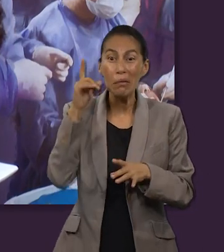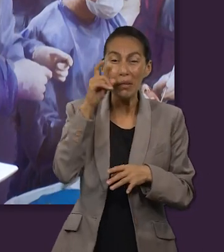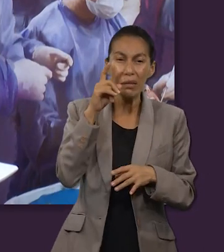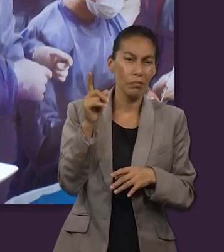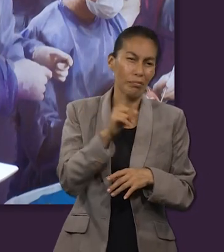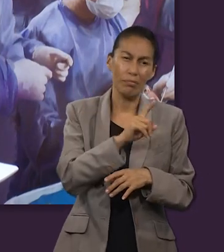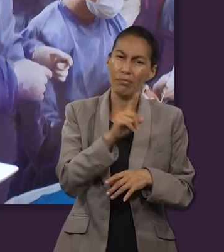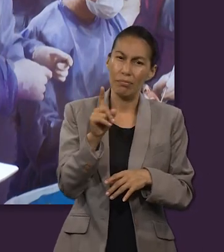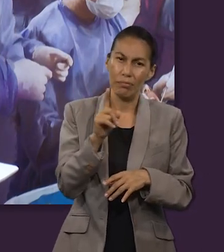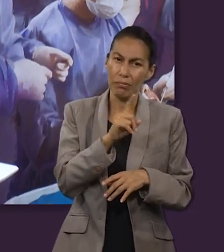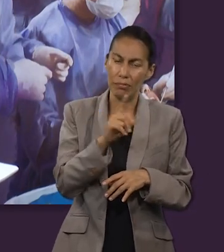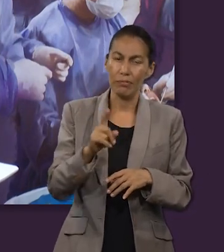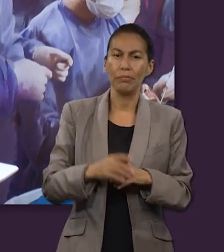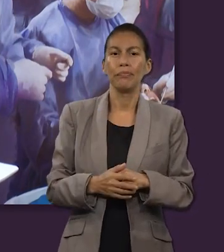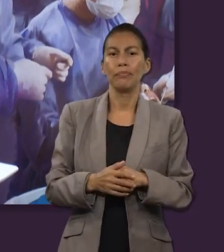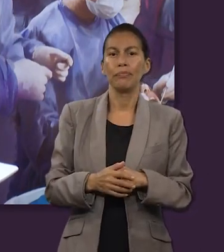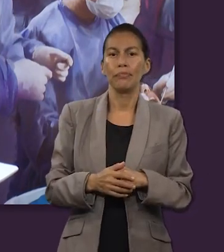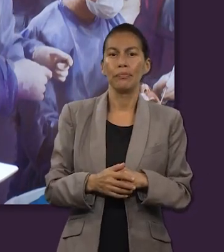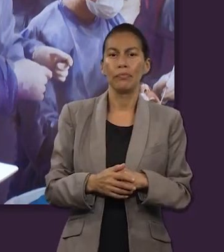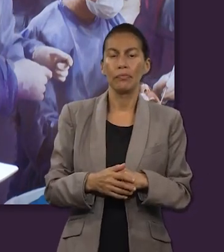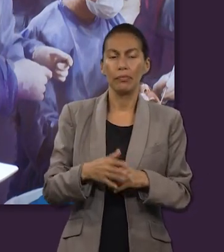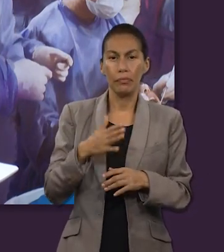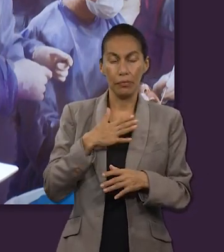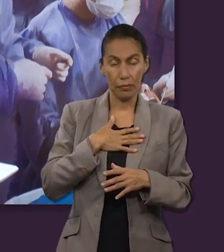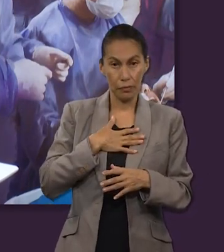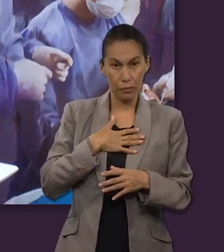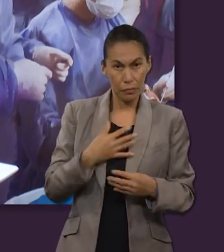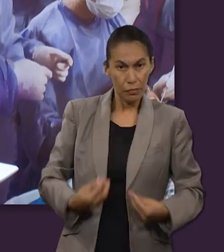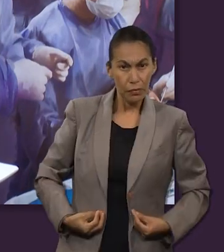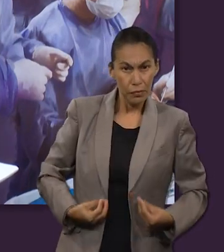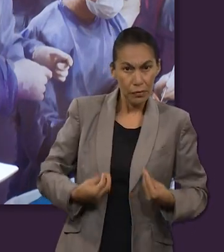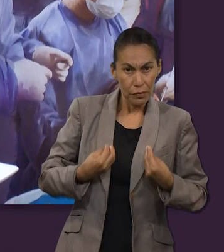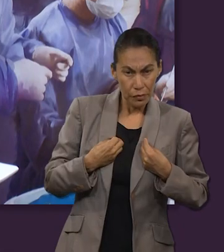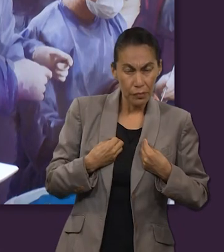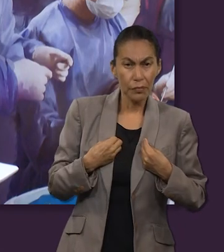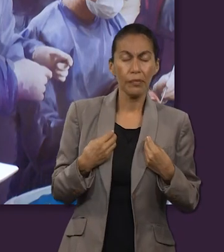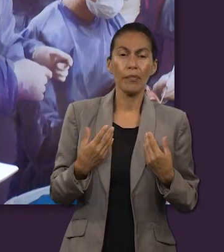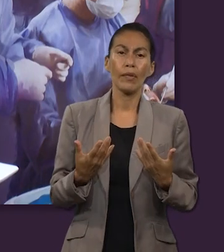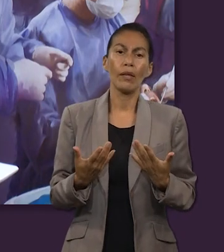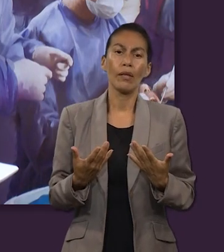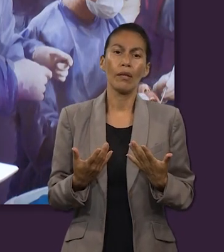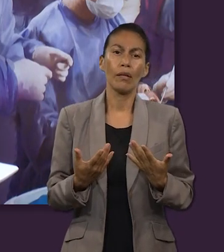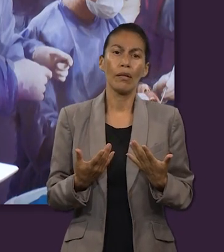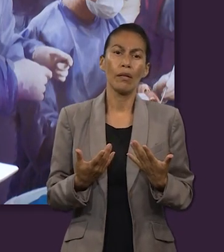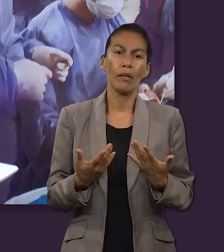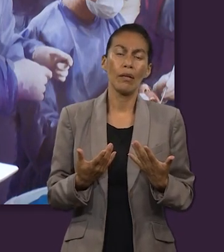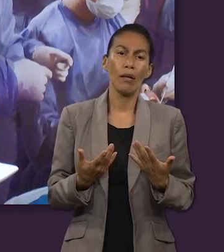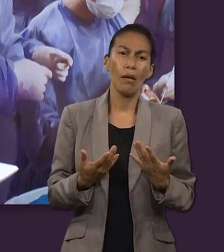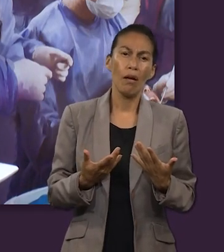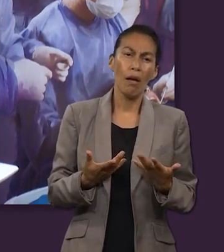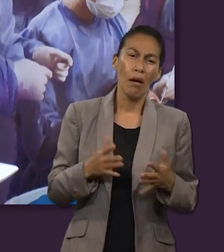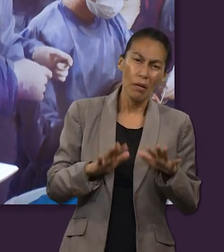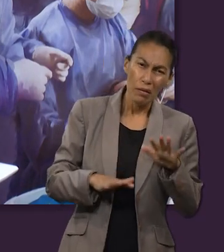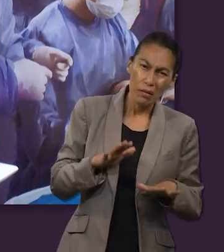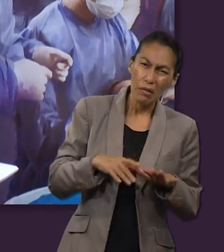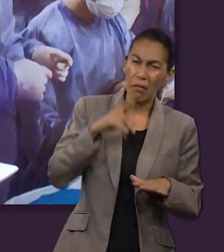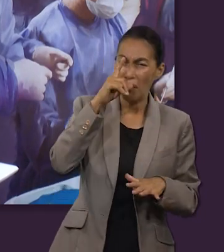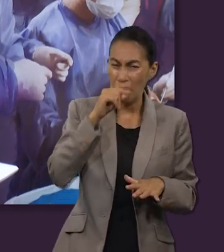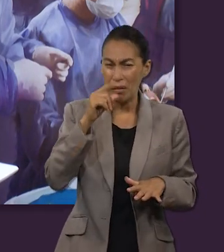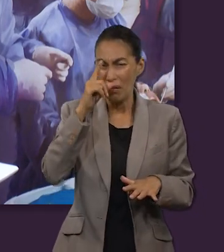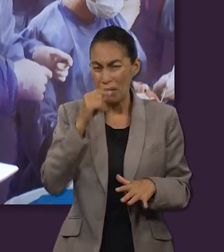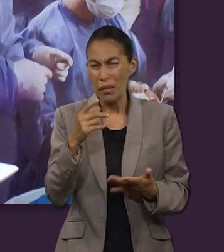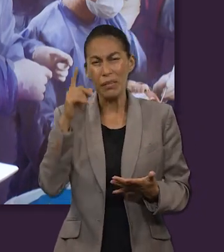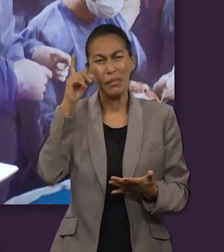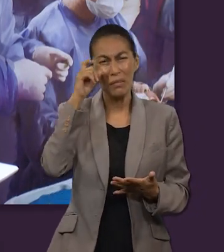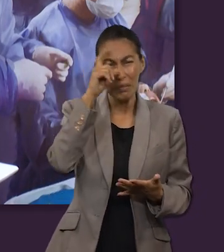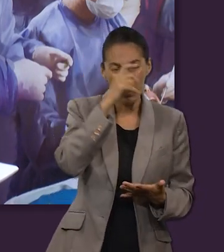buscando cómo remediar las cosas. Pero de igual forma, en nuestras vidas nos damos cuenta que, así como nosotros también